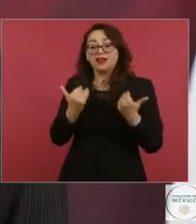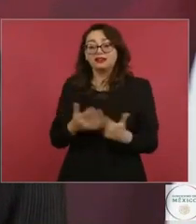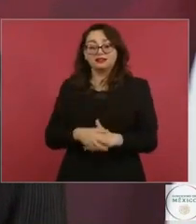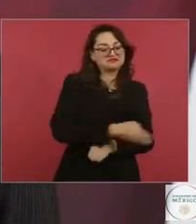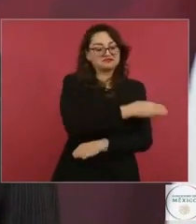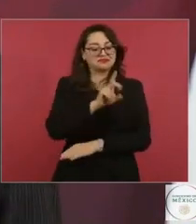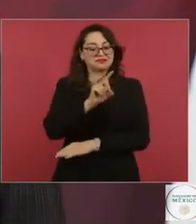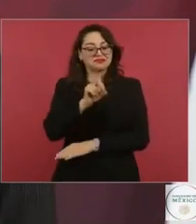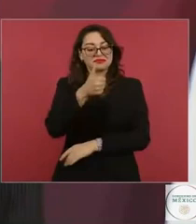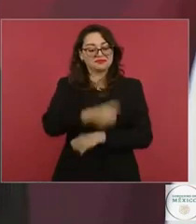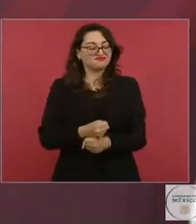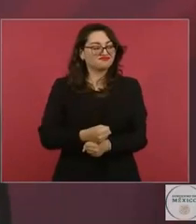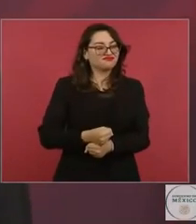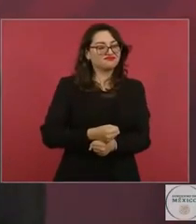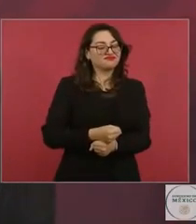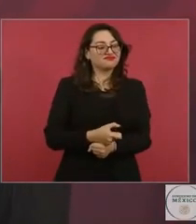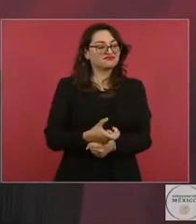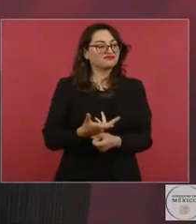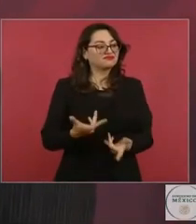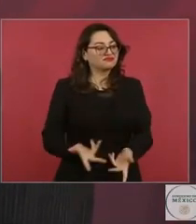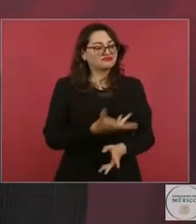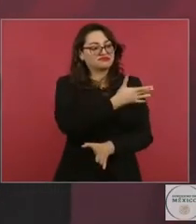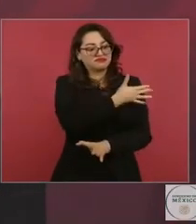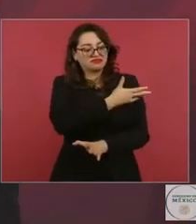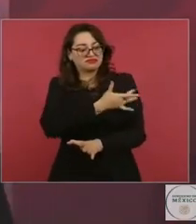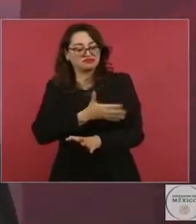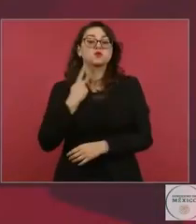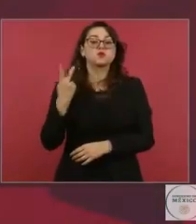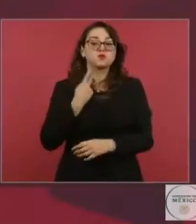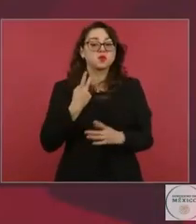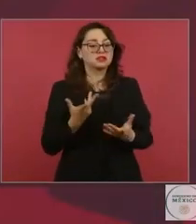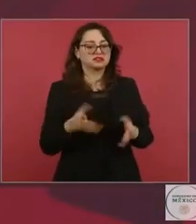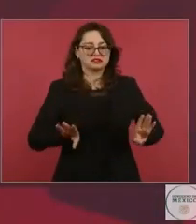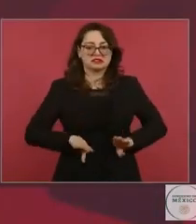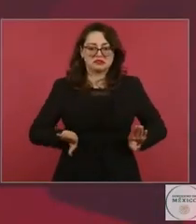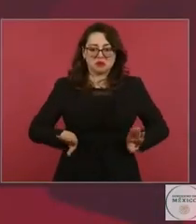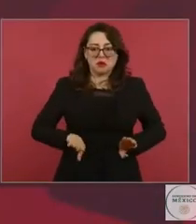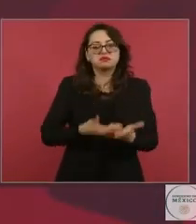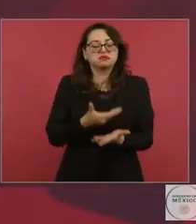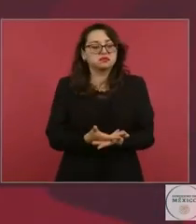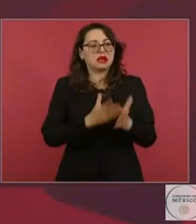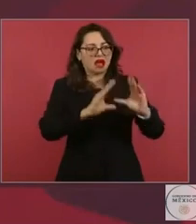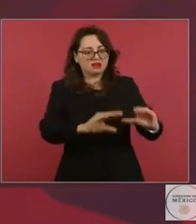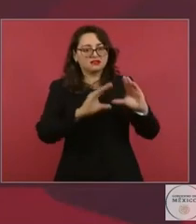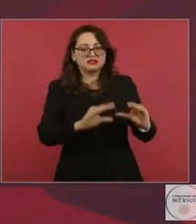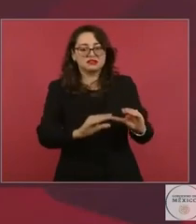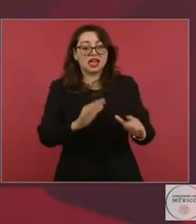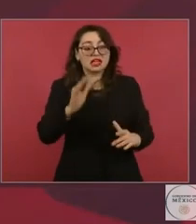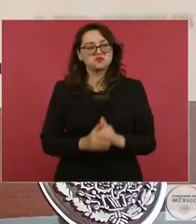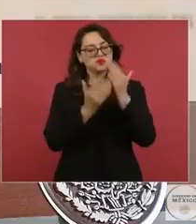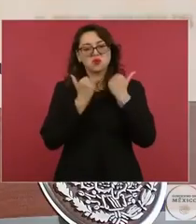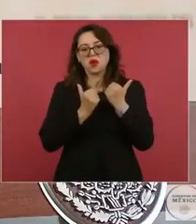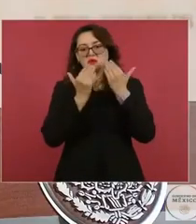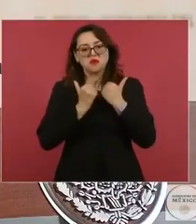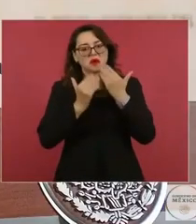neoliberales fue que se dejaron de formar cuadros para la administración pública y para la política.